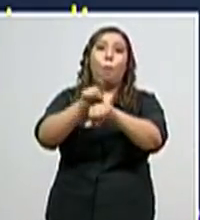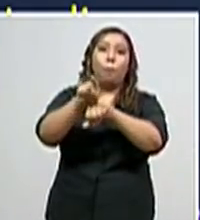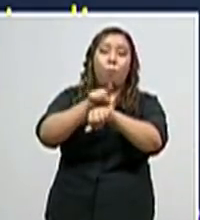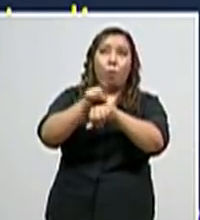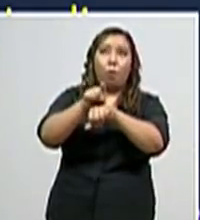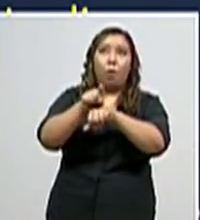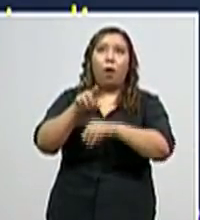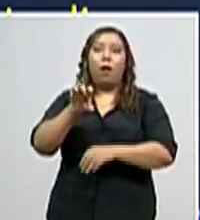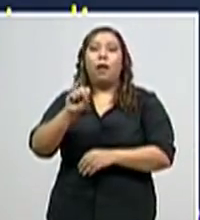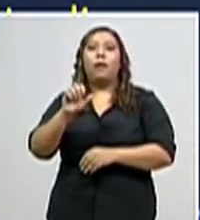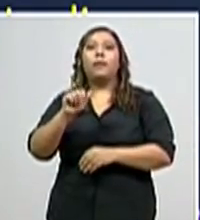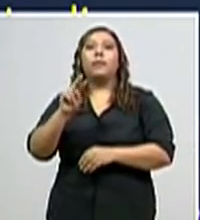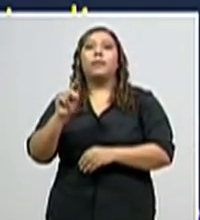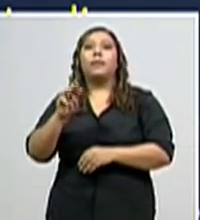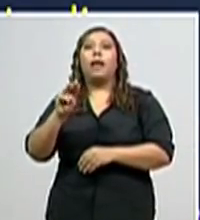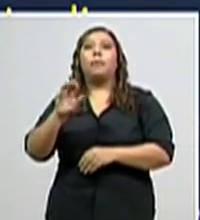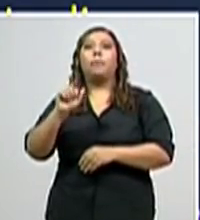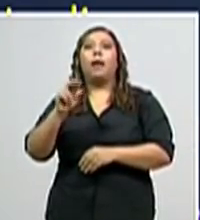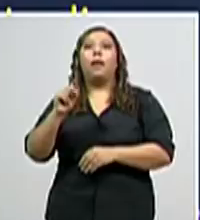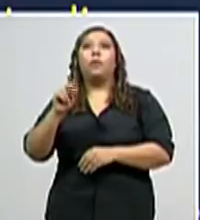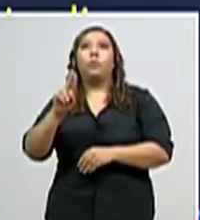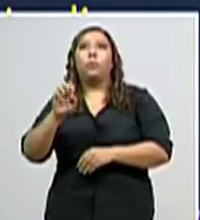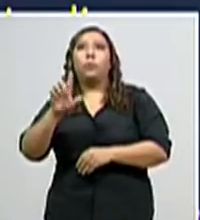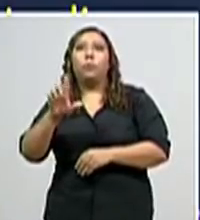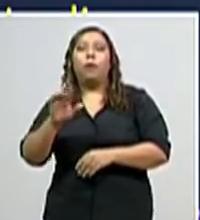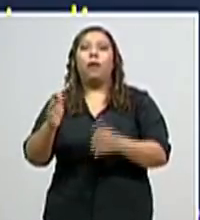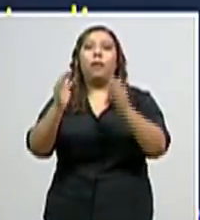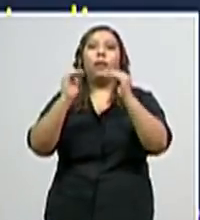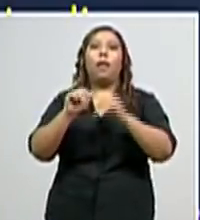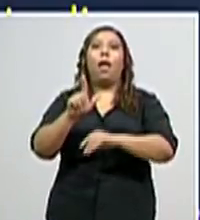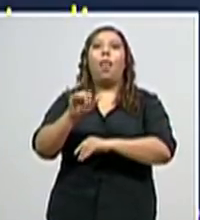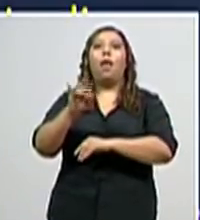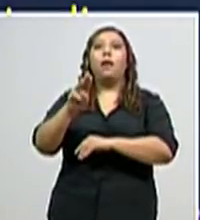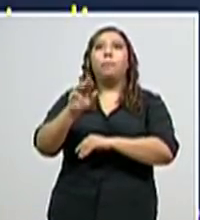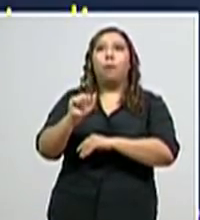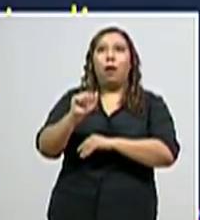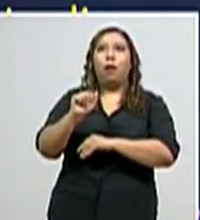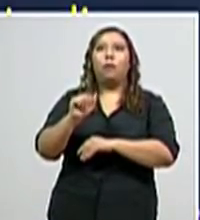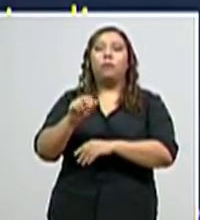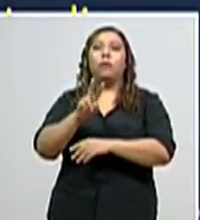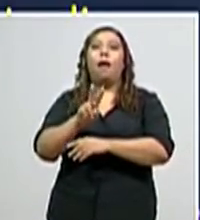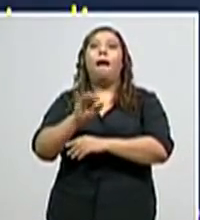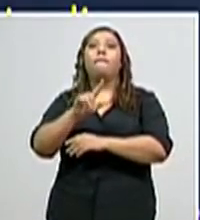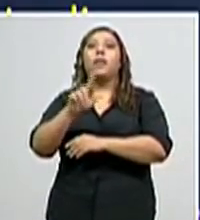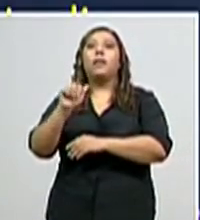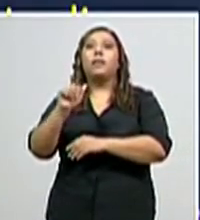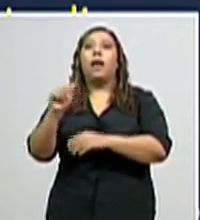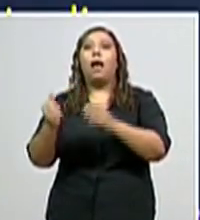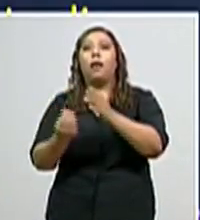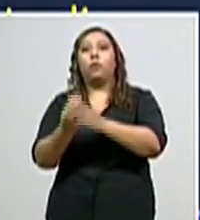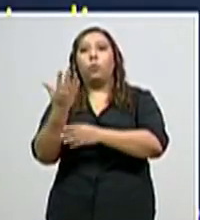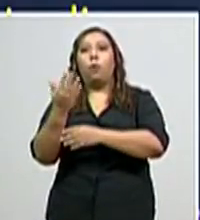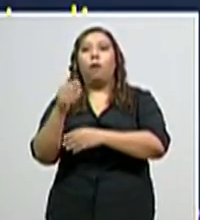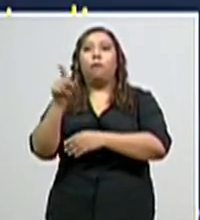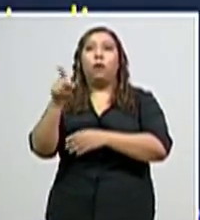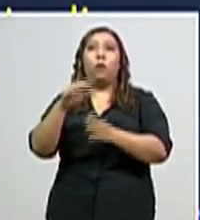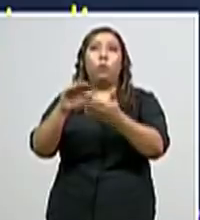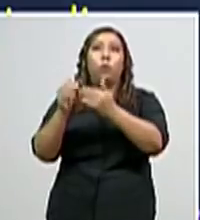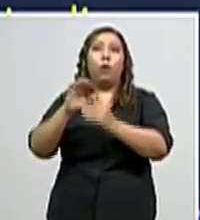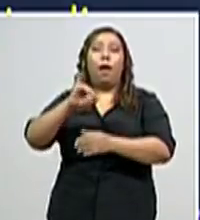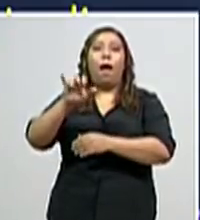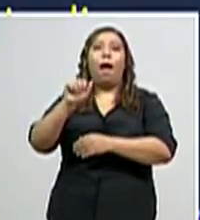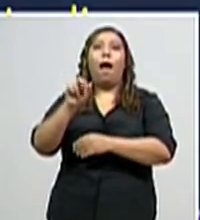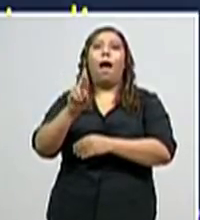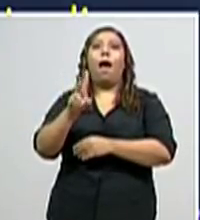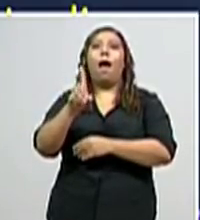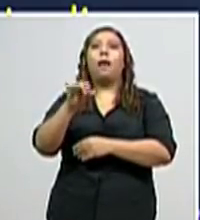estarán en La Democracia y en Guadalupe. En La Lima, en Colonia Planeta. En Villanueva pasarán por la colonia Jardines